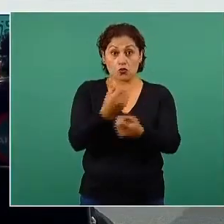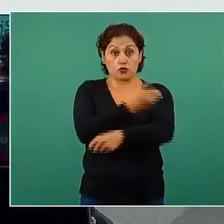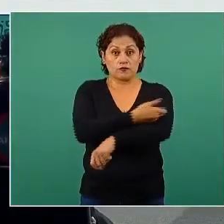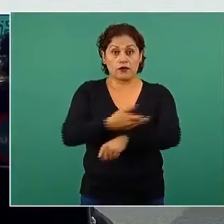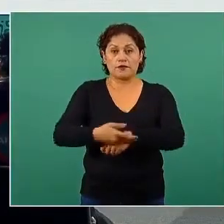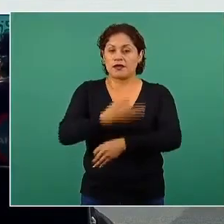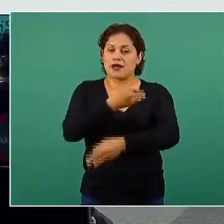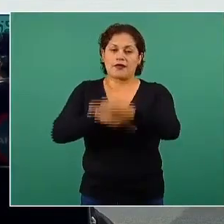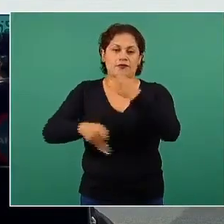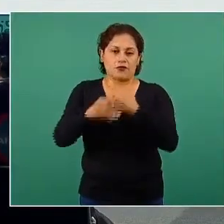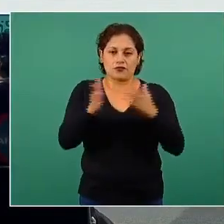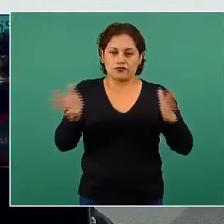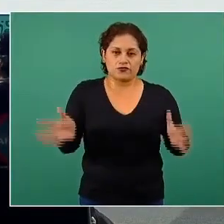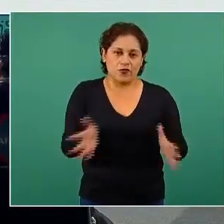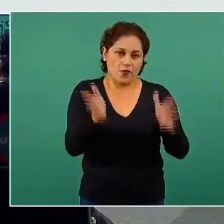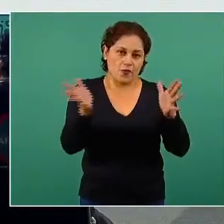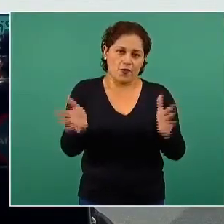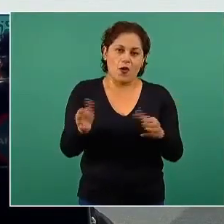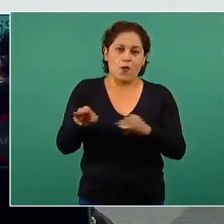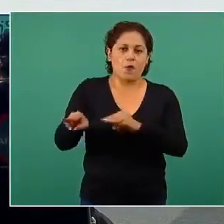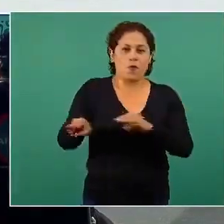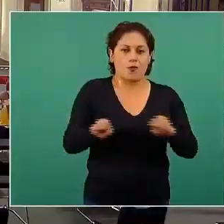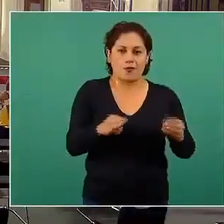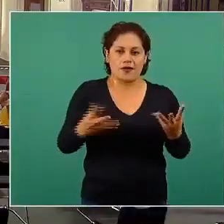vez y todos ganamos al mismo tiempo.